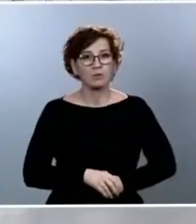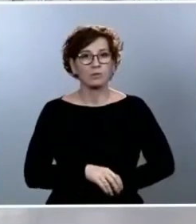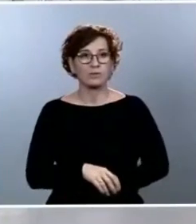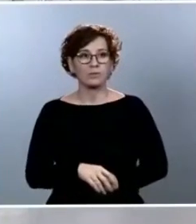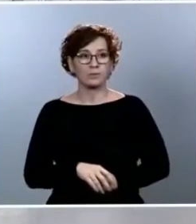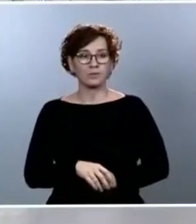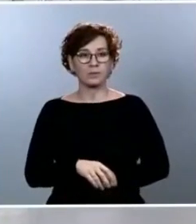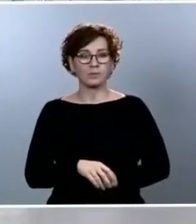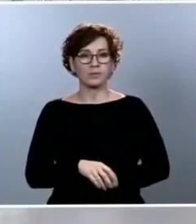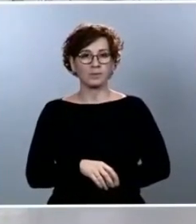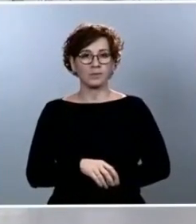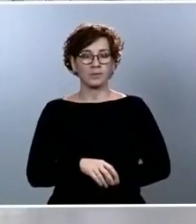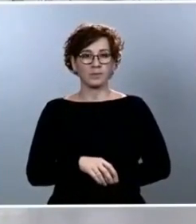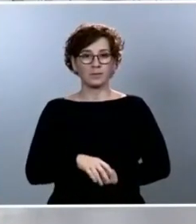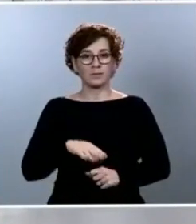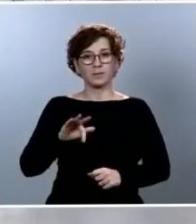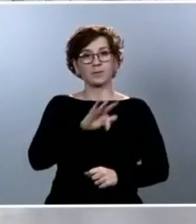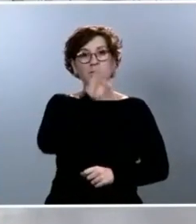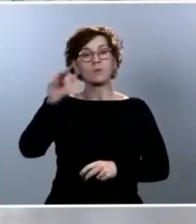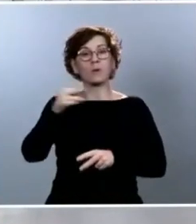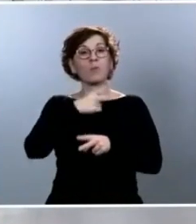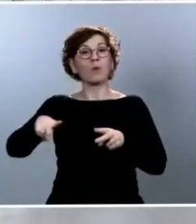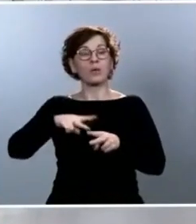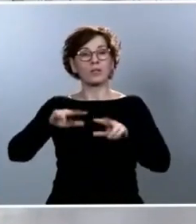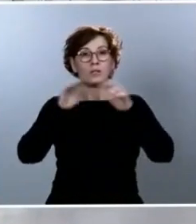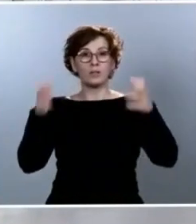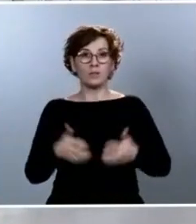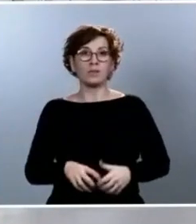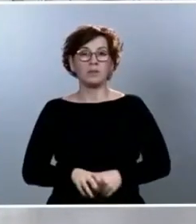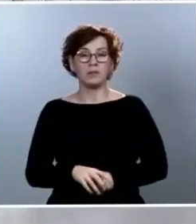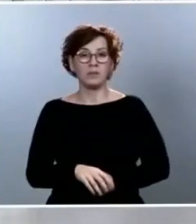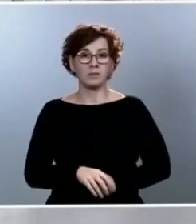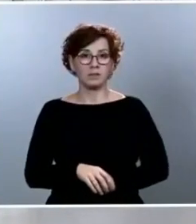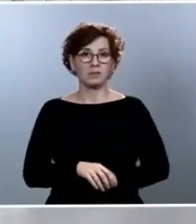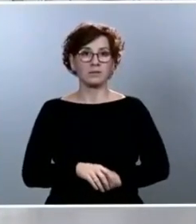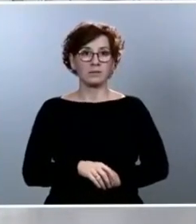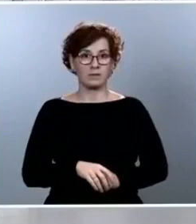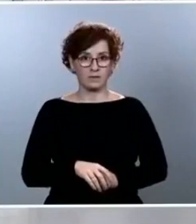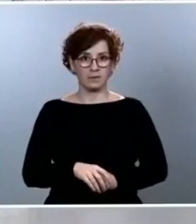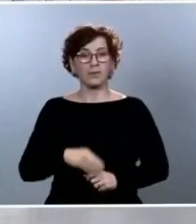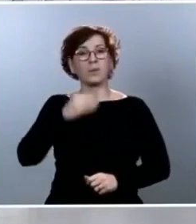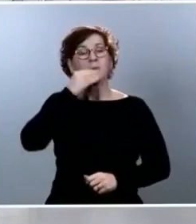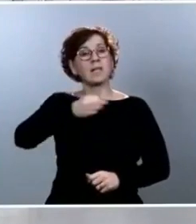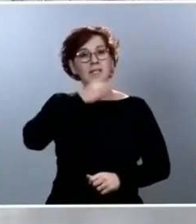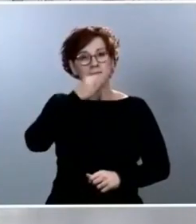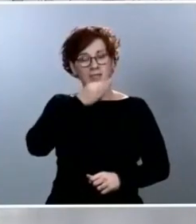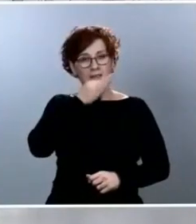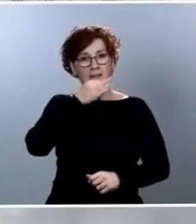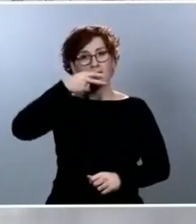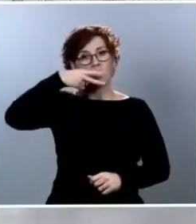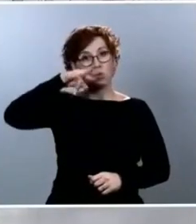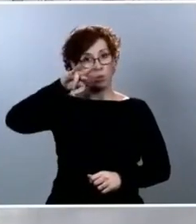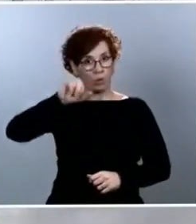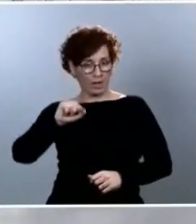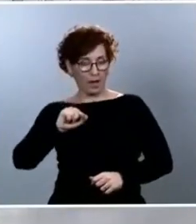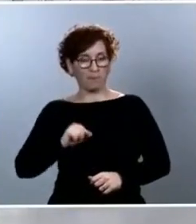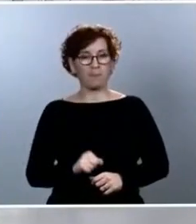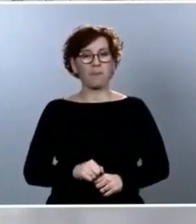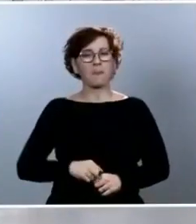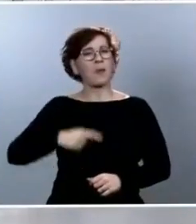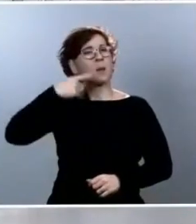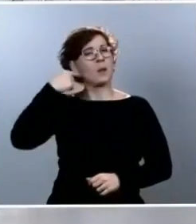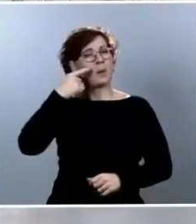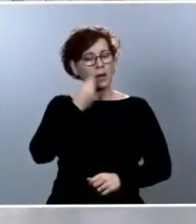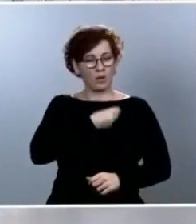La Política Online. Adelante. Buenas tardes, presidente. Nuria Valde, La Política Online. El Banco de España y el FMI han